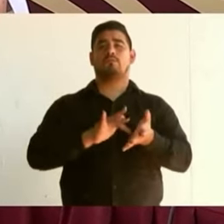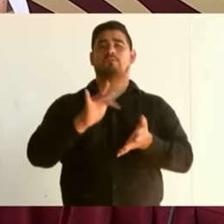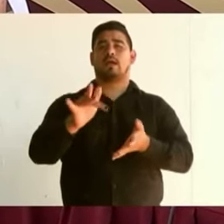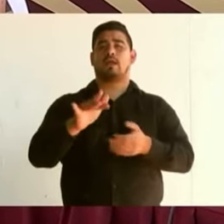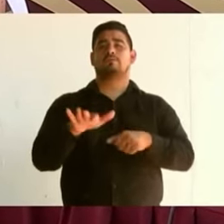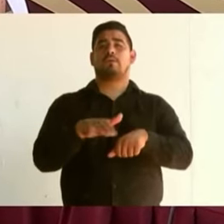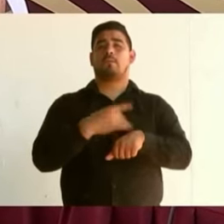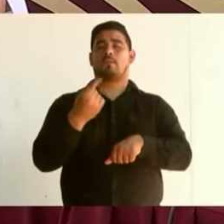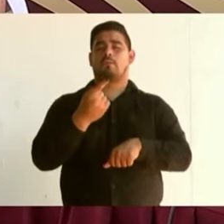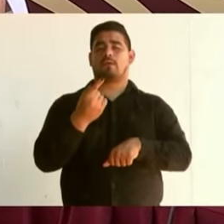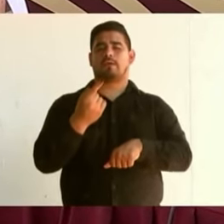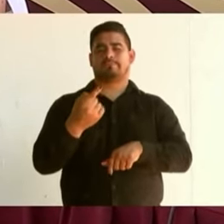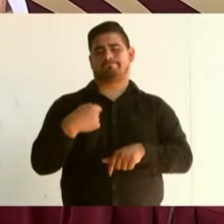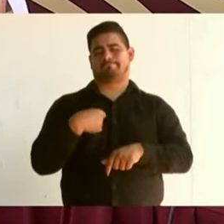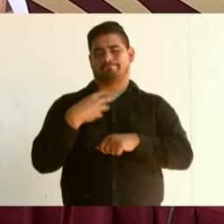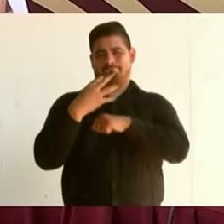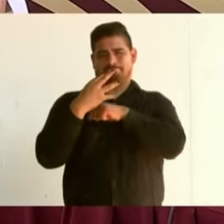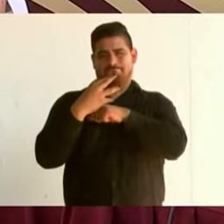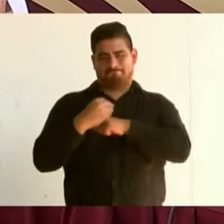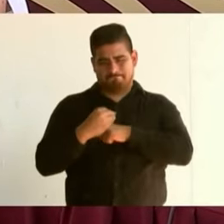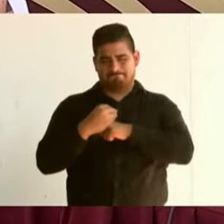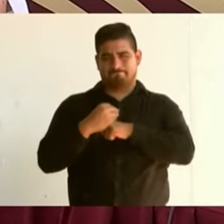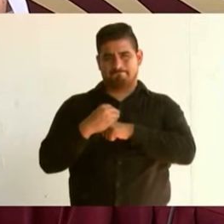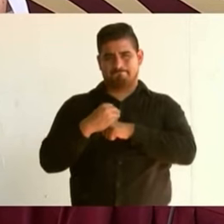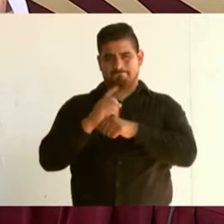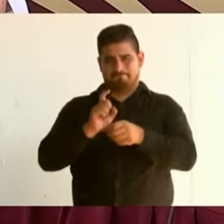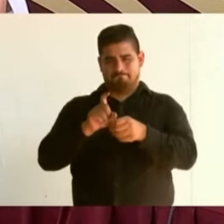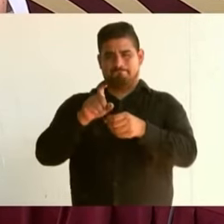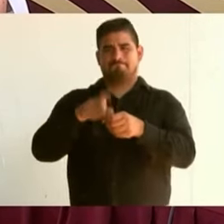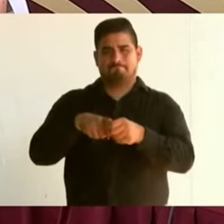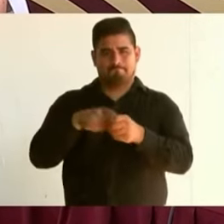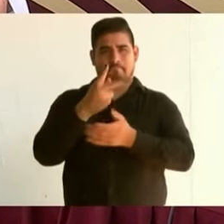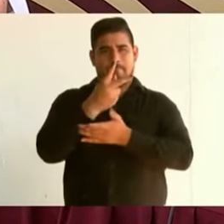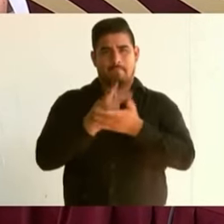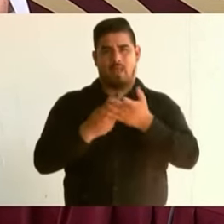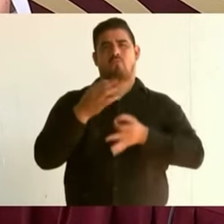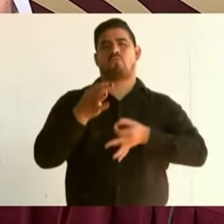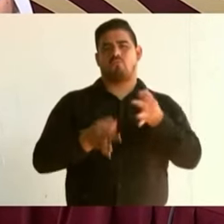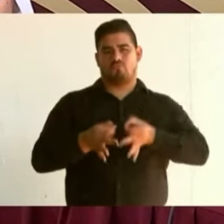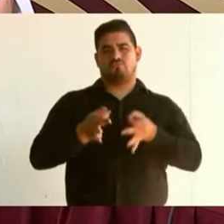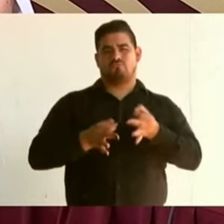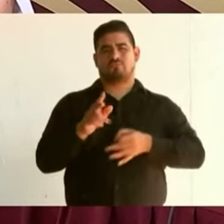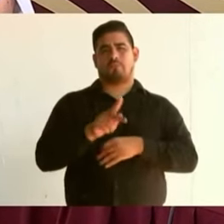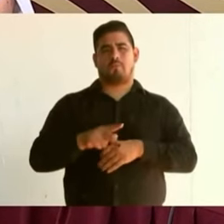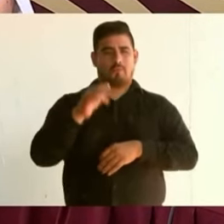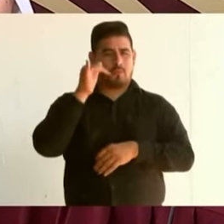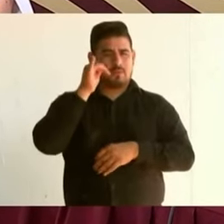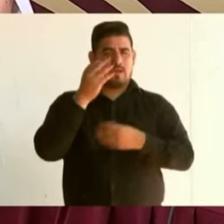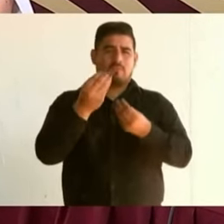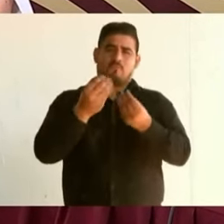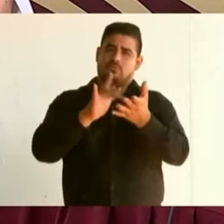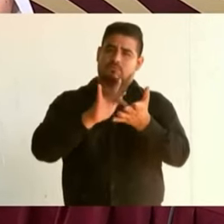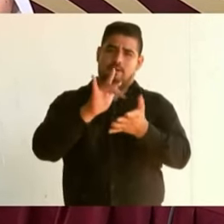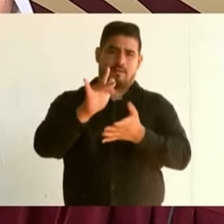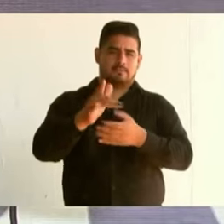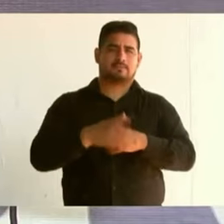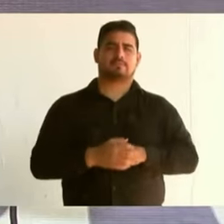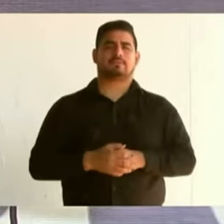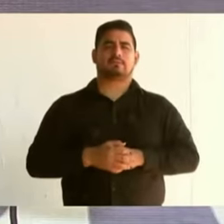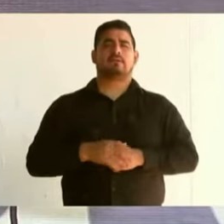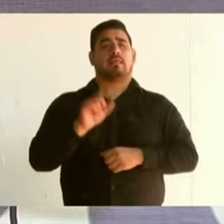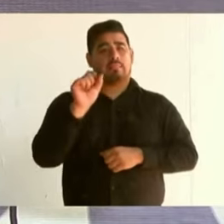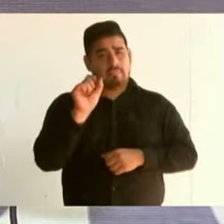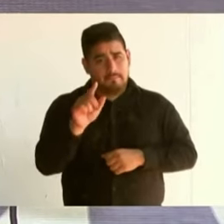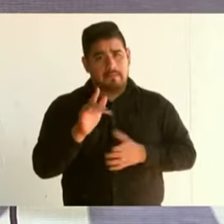permitirme ser parte del Plan de Justicia del Pueblo Yaqui. Y muchas gracias